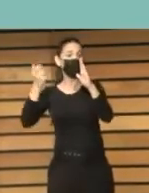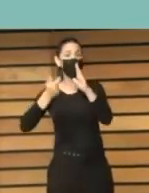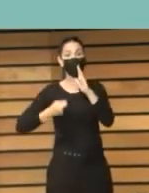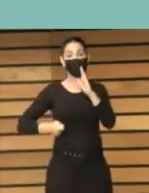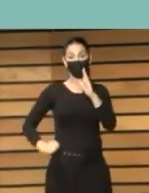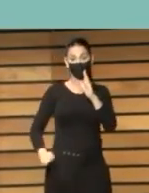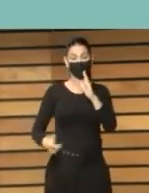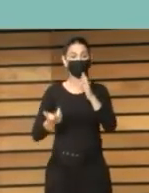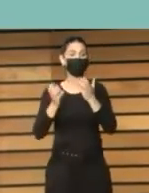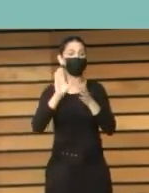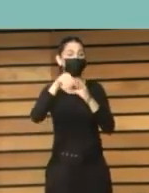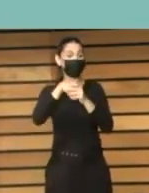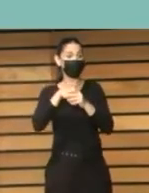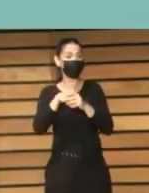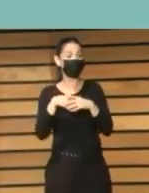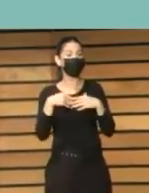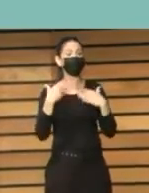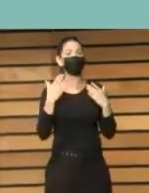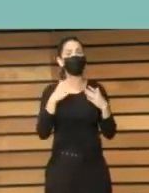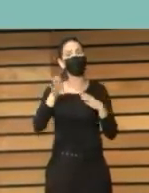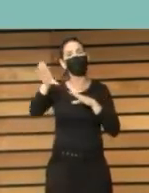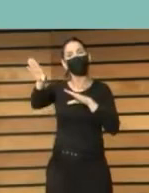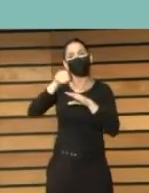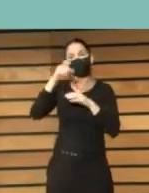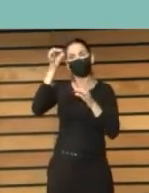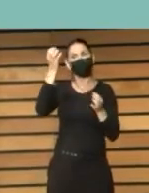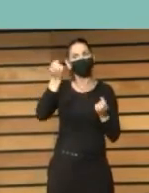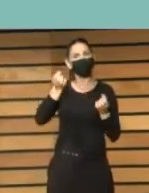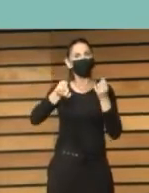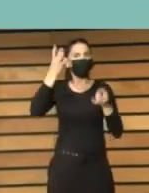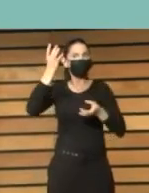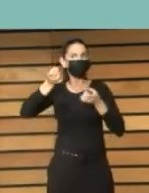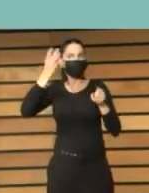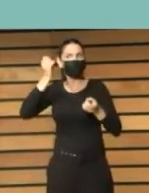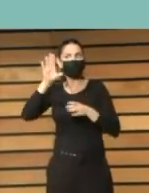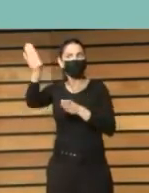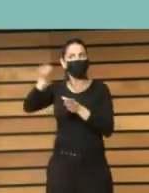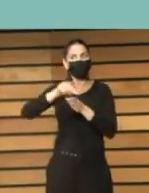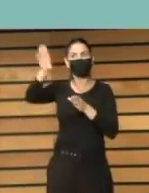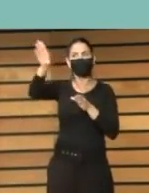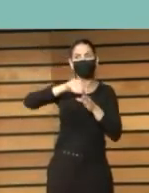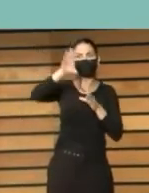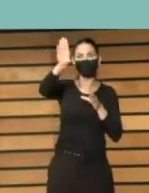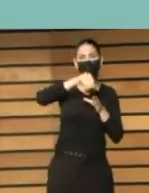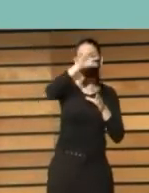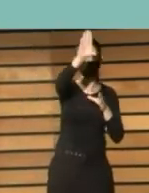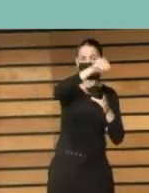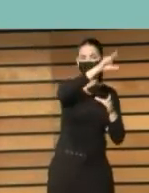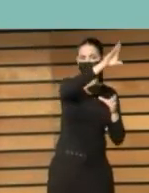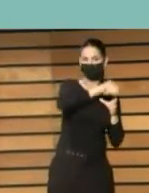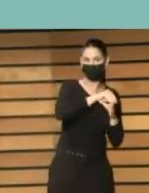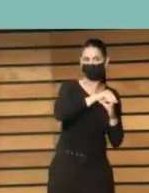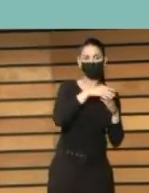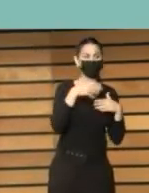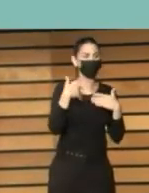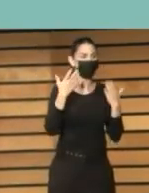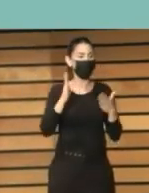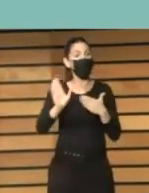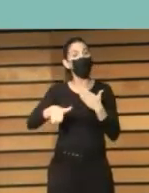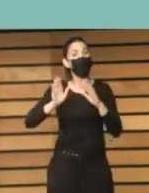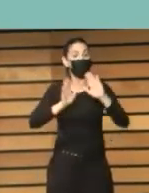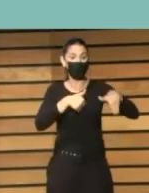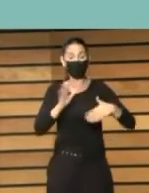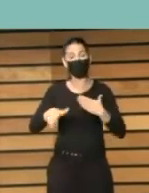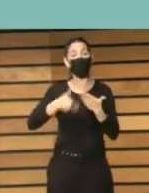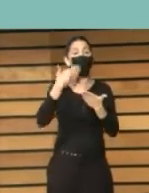recopilar un poco ideas y que puedan aportar que puedan llevar a unas propuestas de